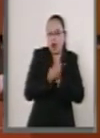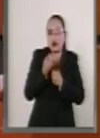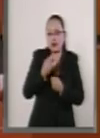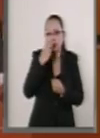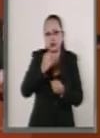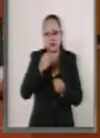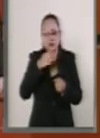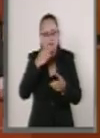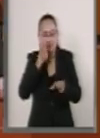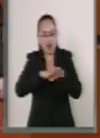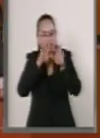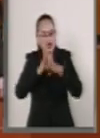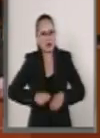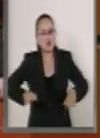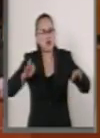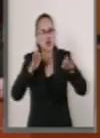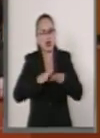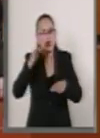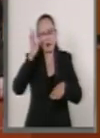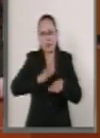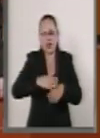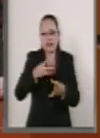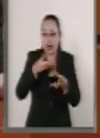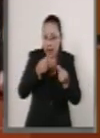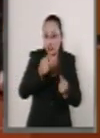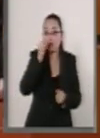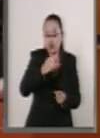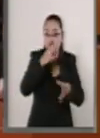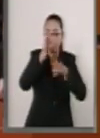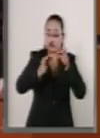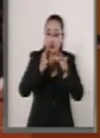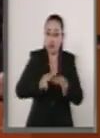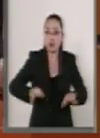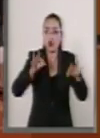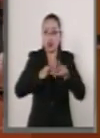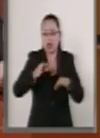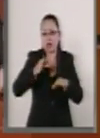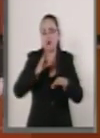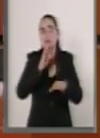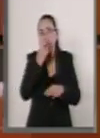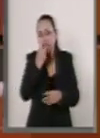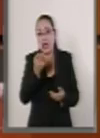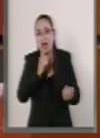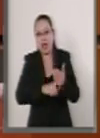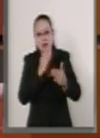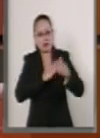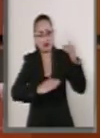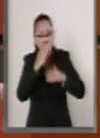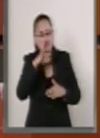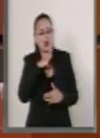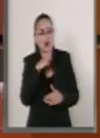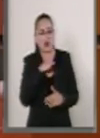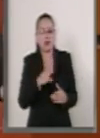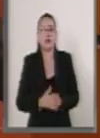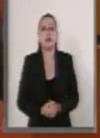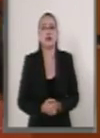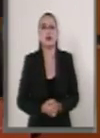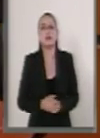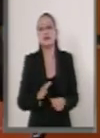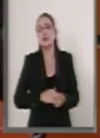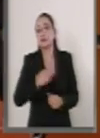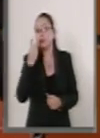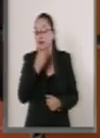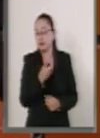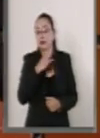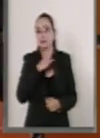pública más costo eficaz de mayor éxito. En este sentido, un